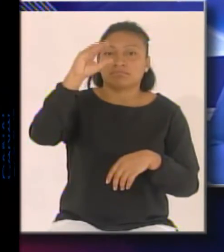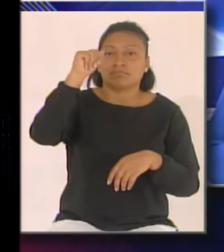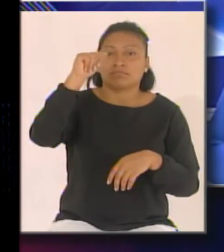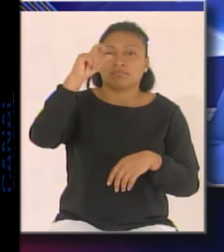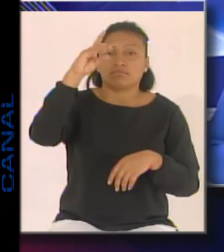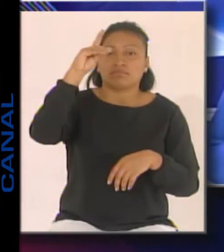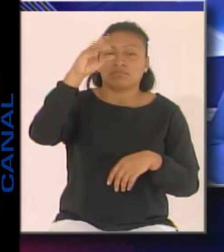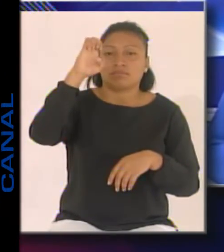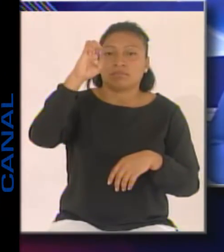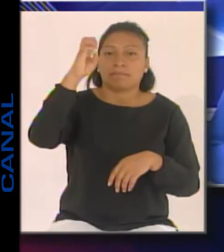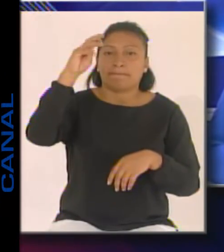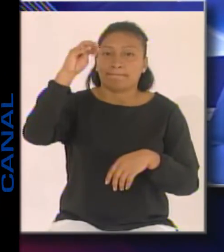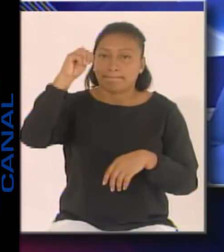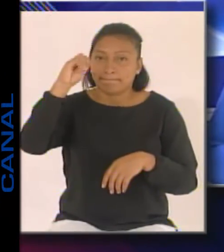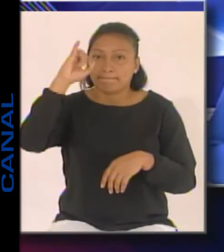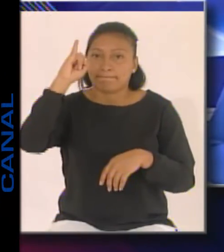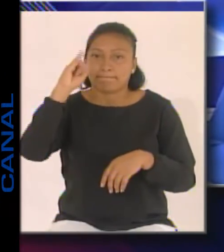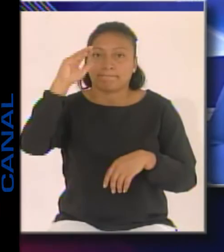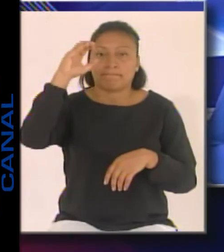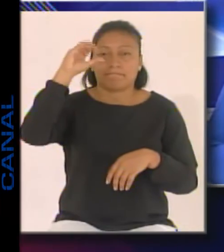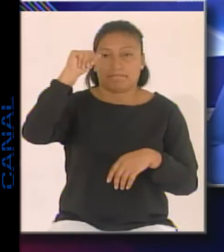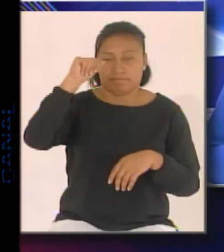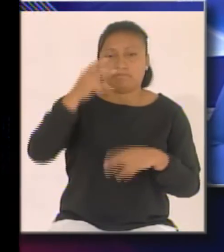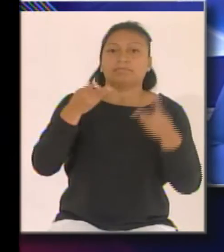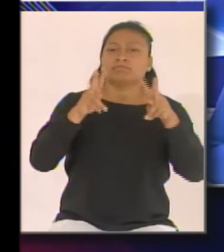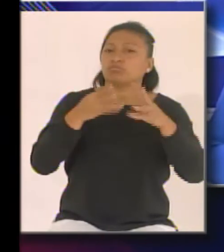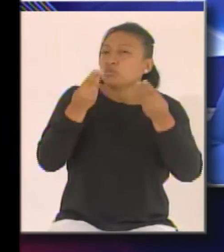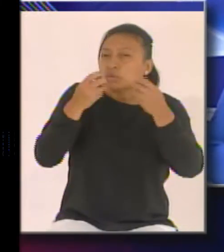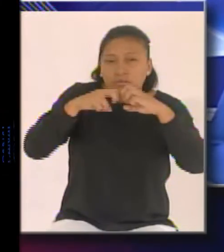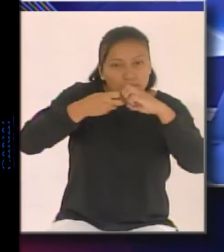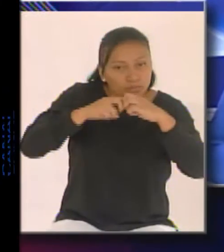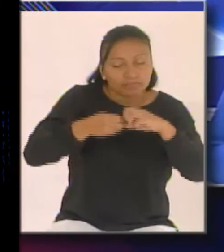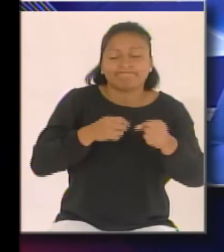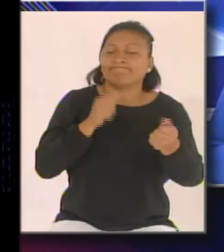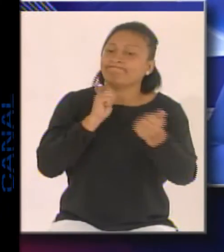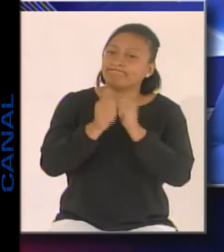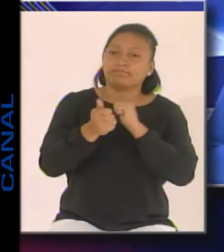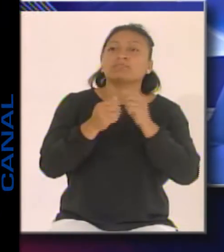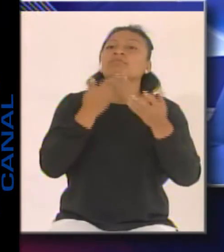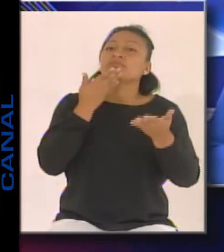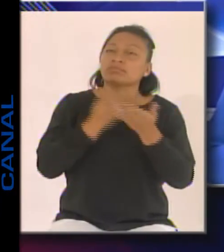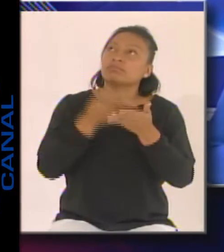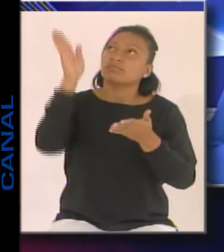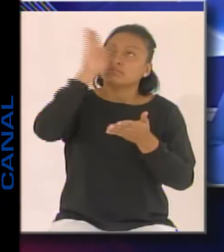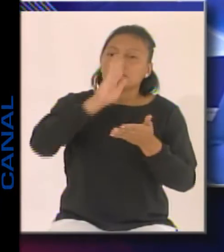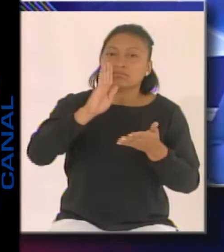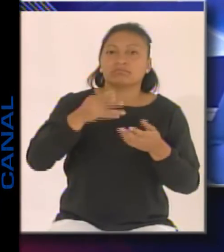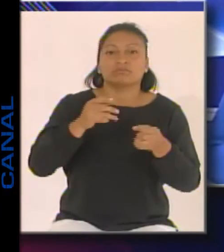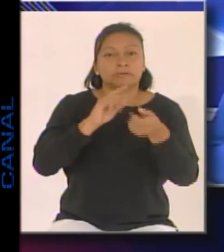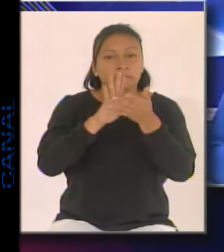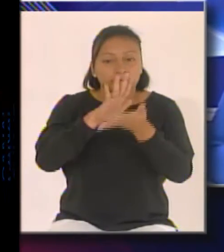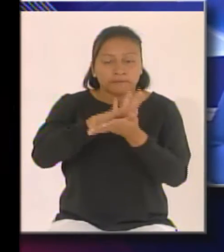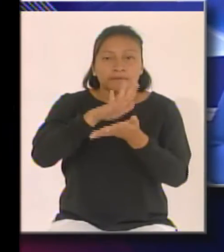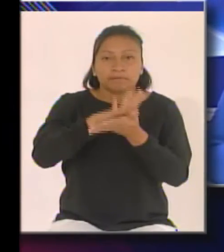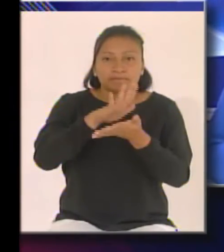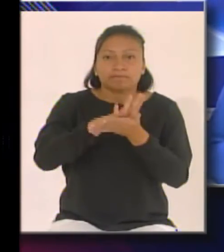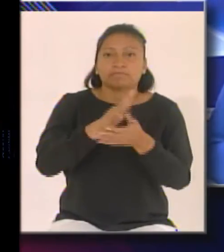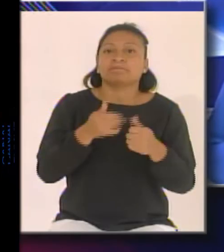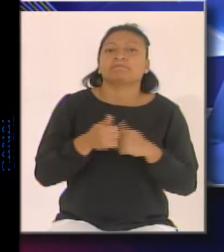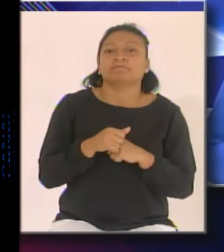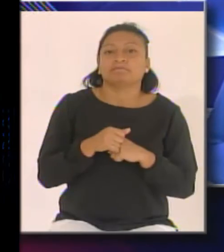como es de conocimiento de toda la ciudadanía, una serie de problemas que atravesó, pero gracias a Dios todo está volviendo a la calma y a la normalidad,